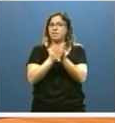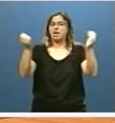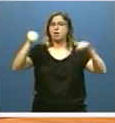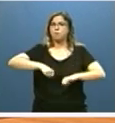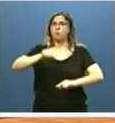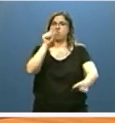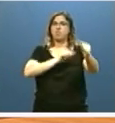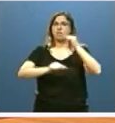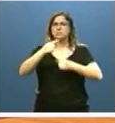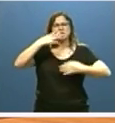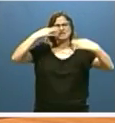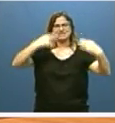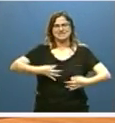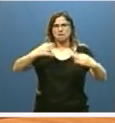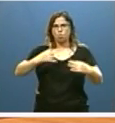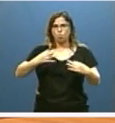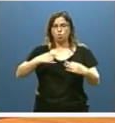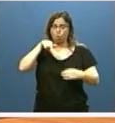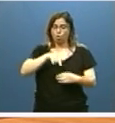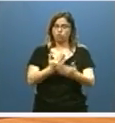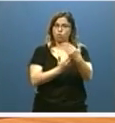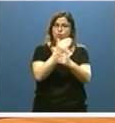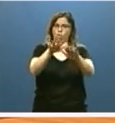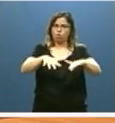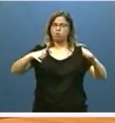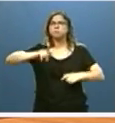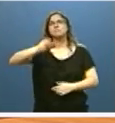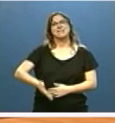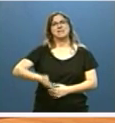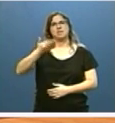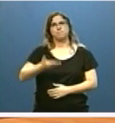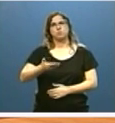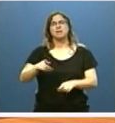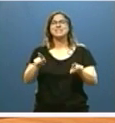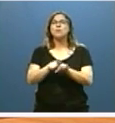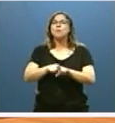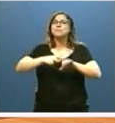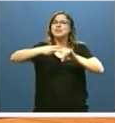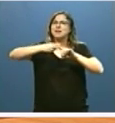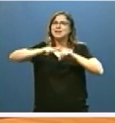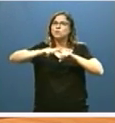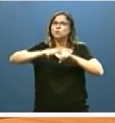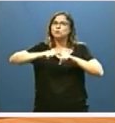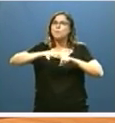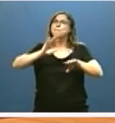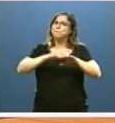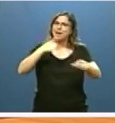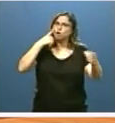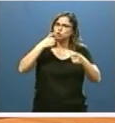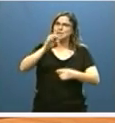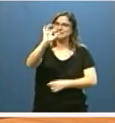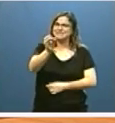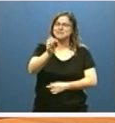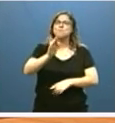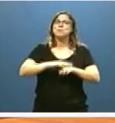darán a esta sesión la singular importancia que tiene como instrumento sí de control pero también de